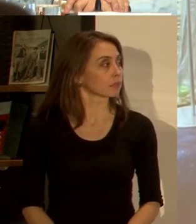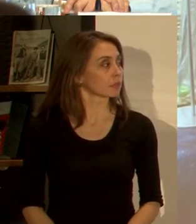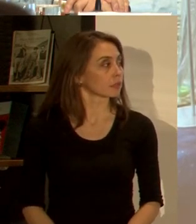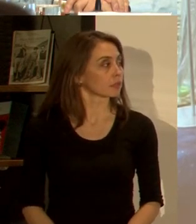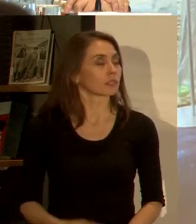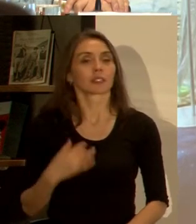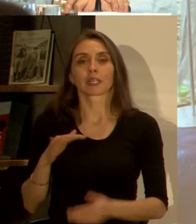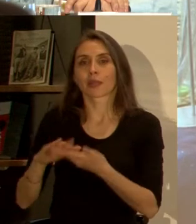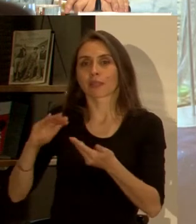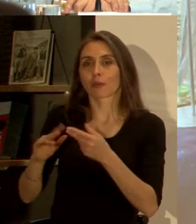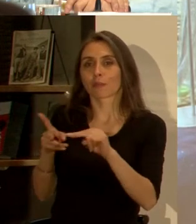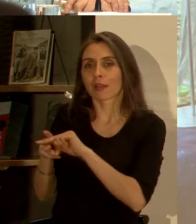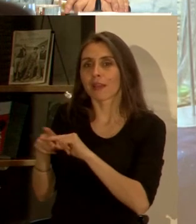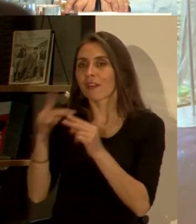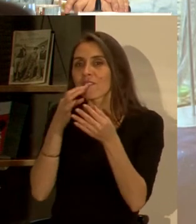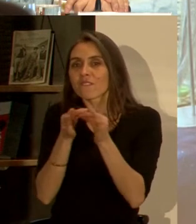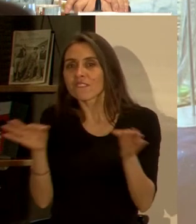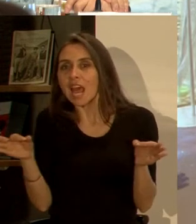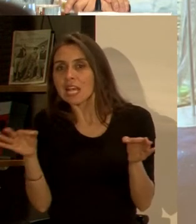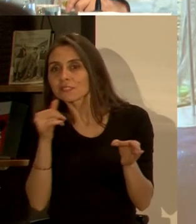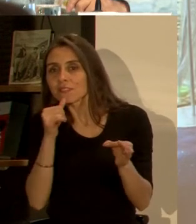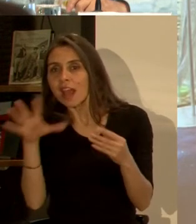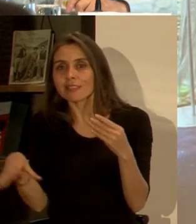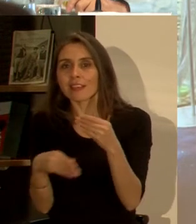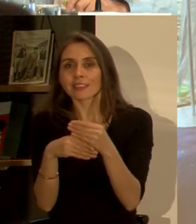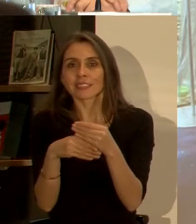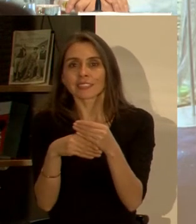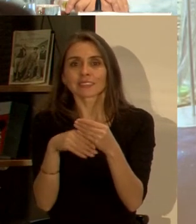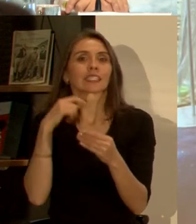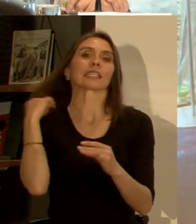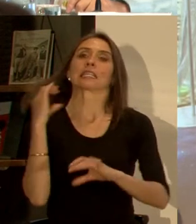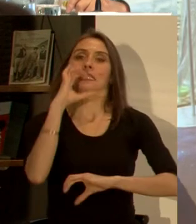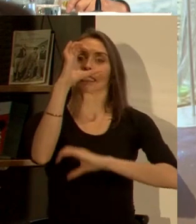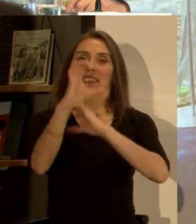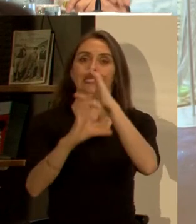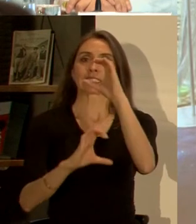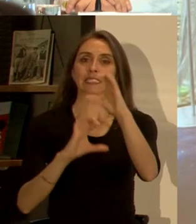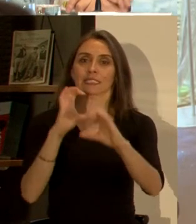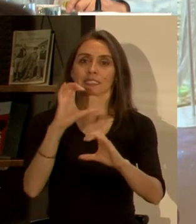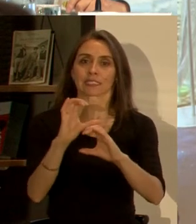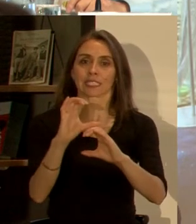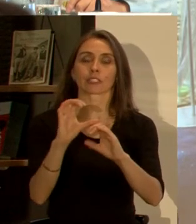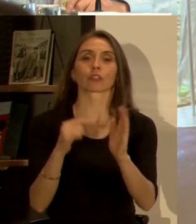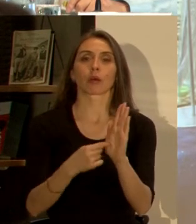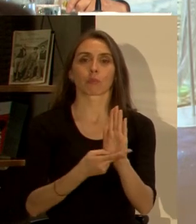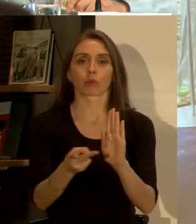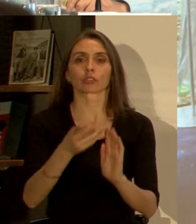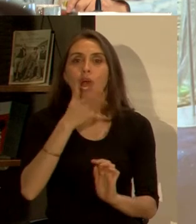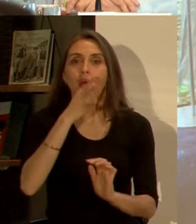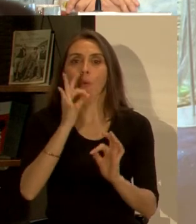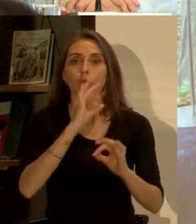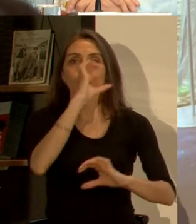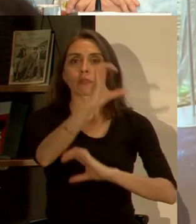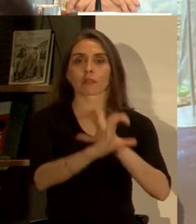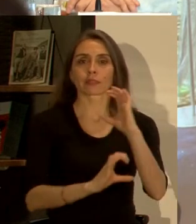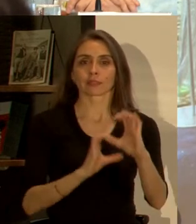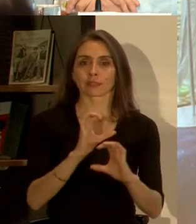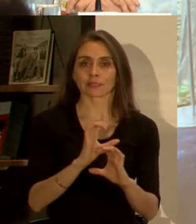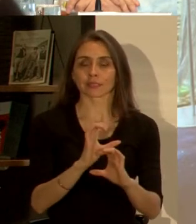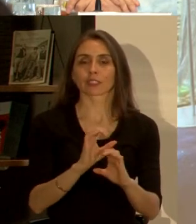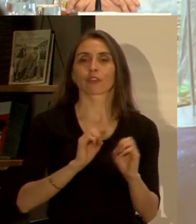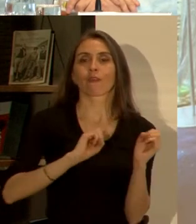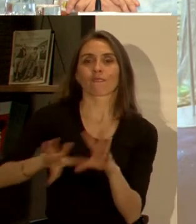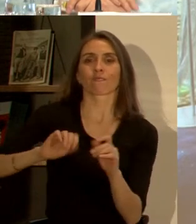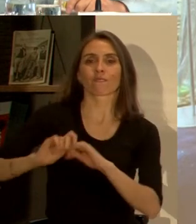Quería interrumpir la mitad de una frase, ¿quieres terminar algo? El ciclo se puede cerrar, está demostrado, el agua se puede cerrar y los